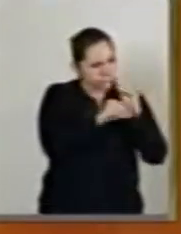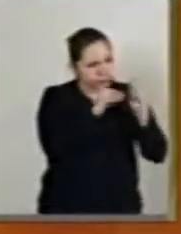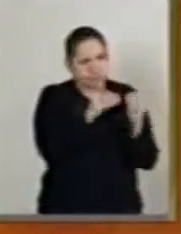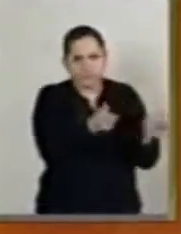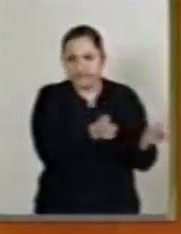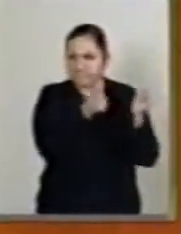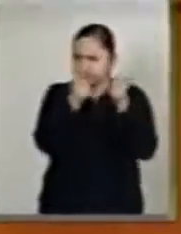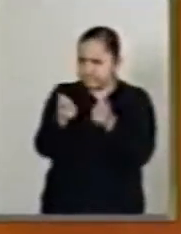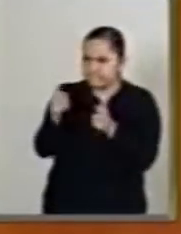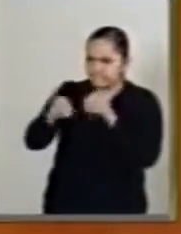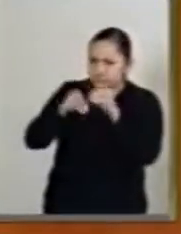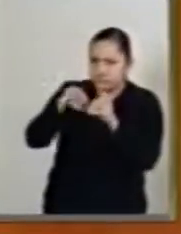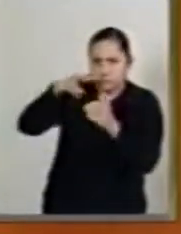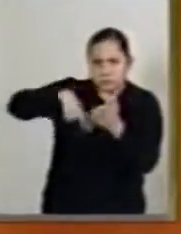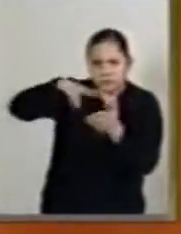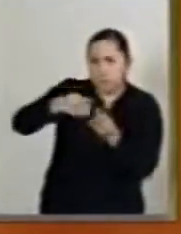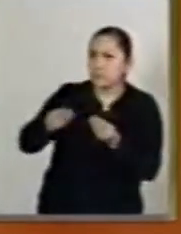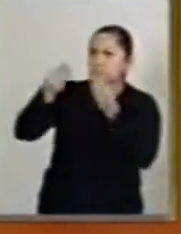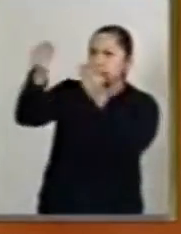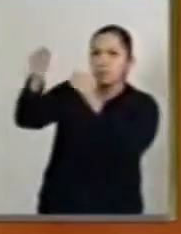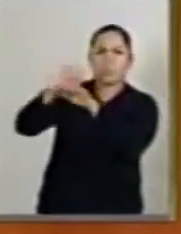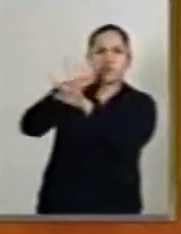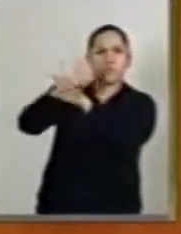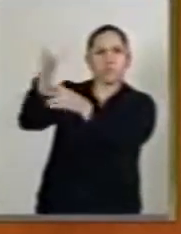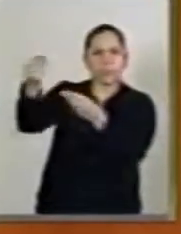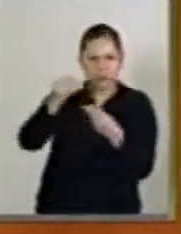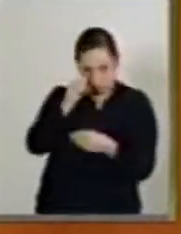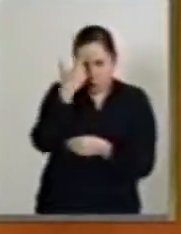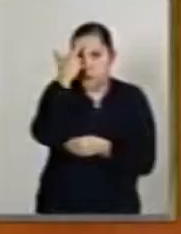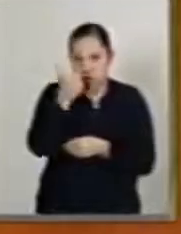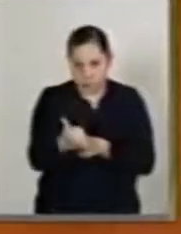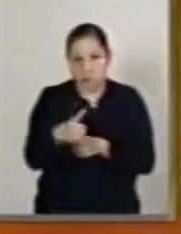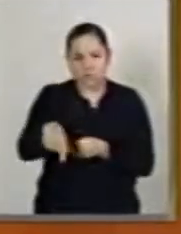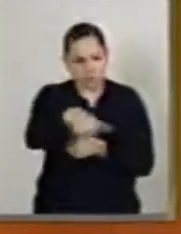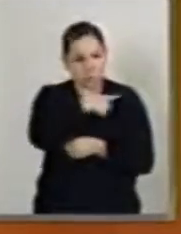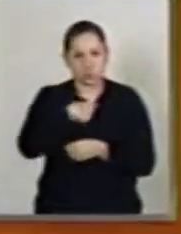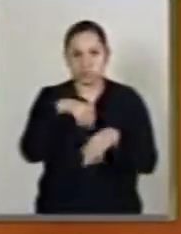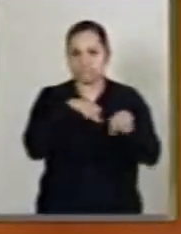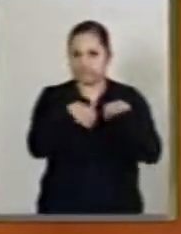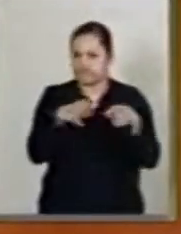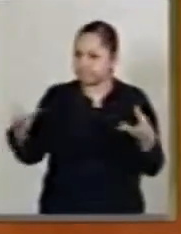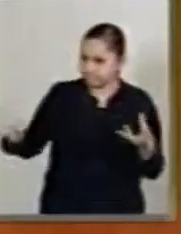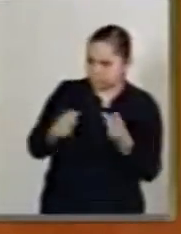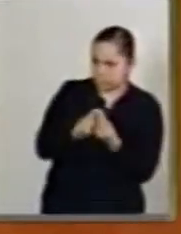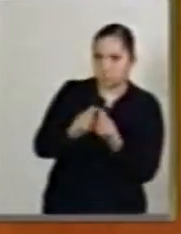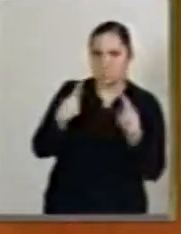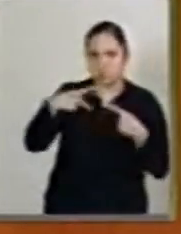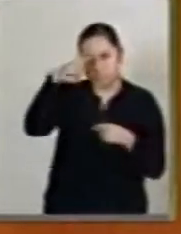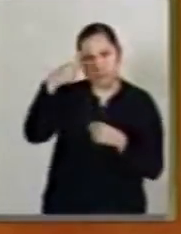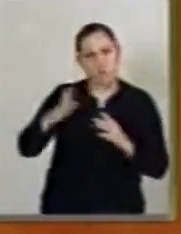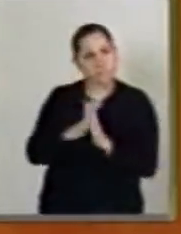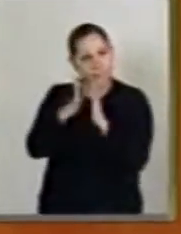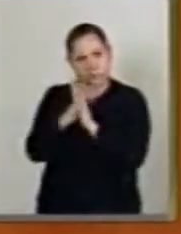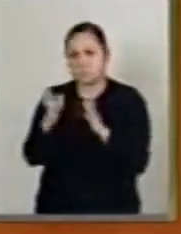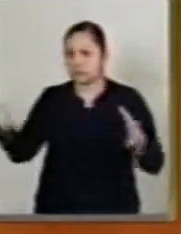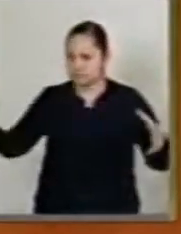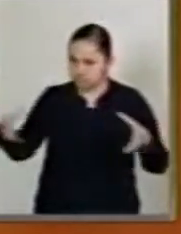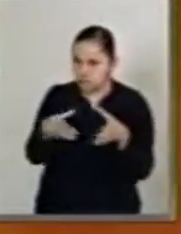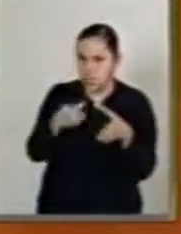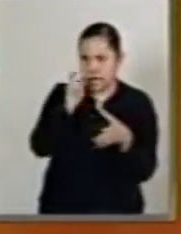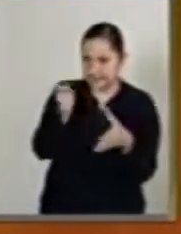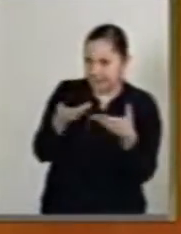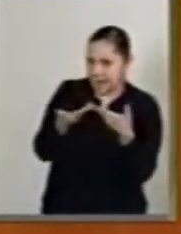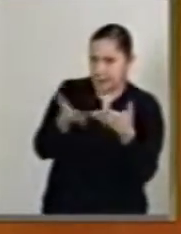Un proceso que tuvo reglas de parlamento abierto, un proceso que tuvo en discusión una iniciativa ciudadana,